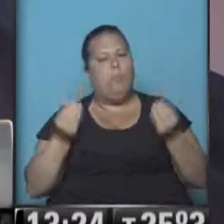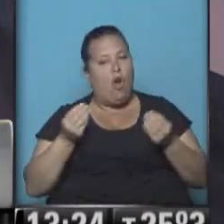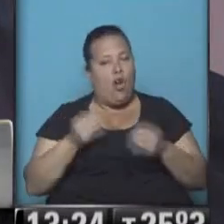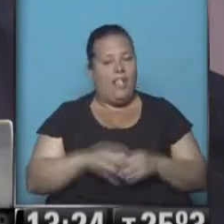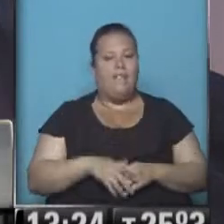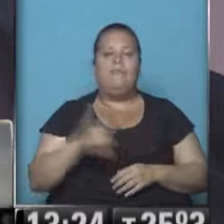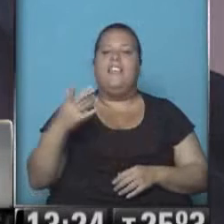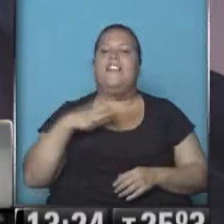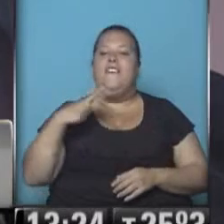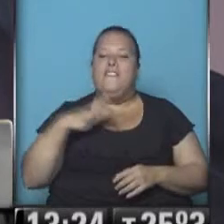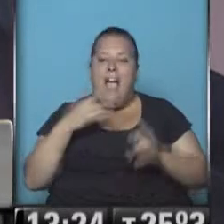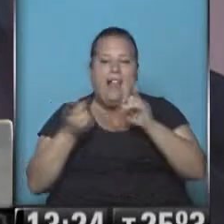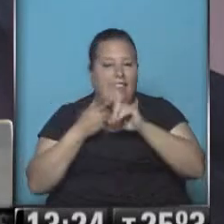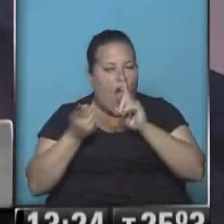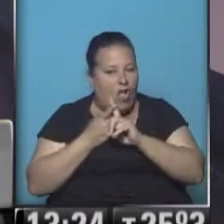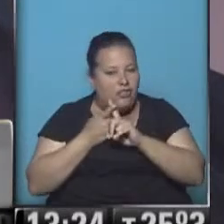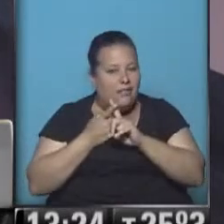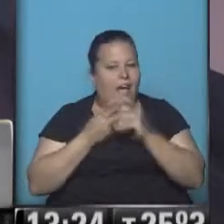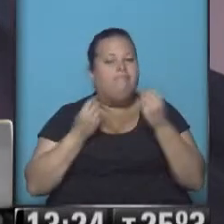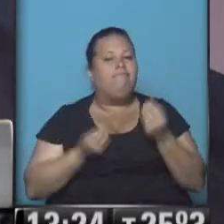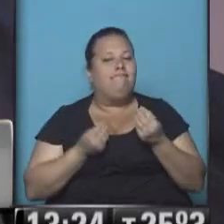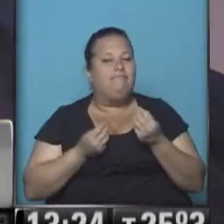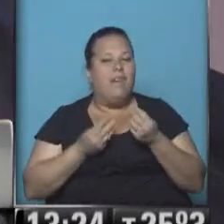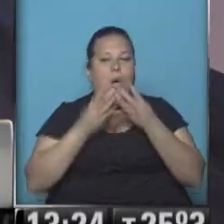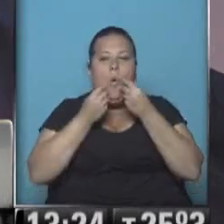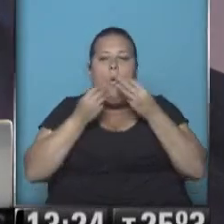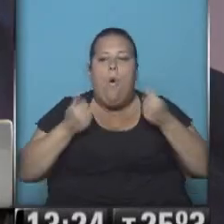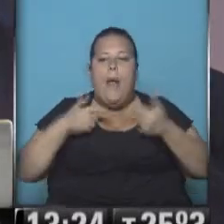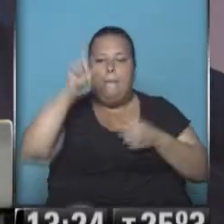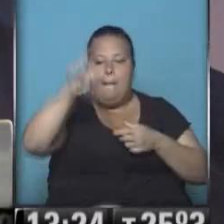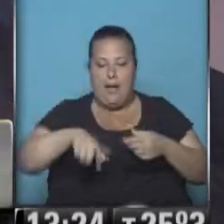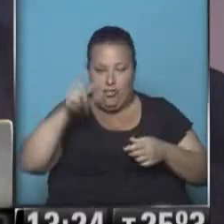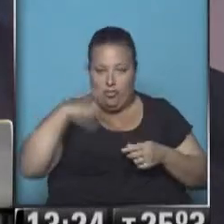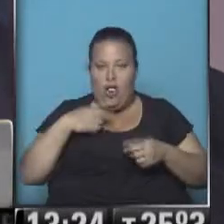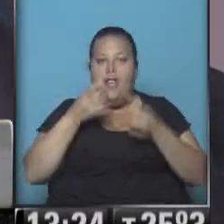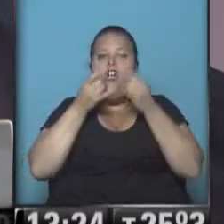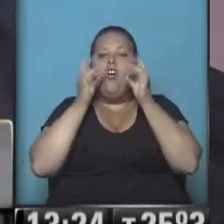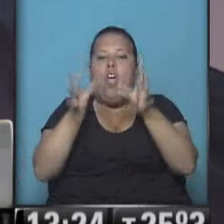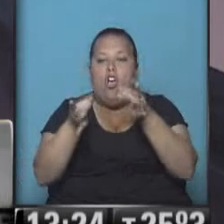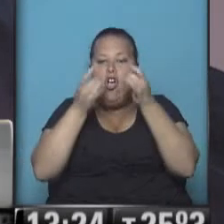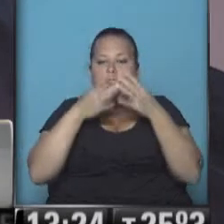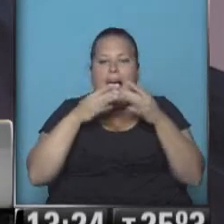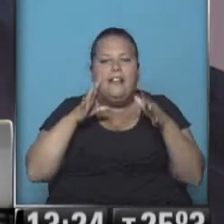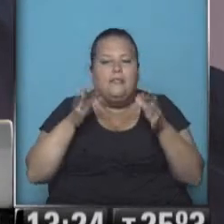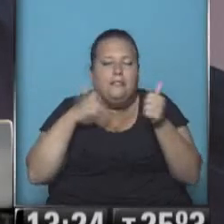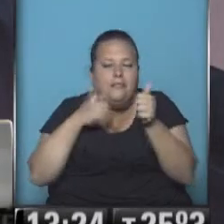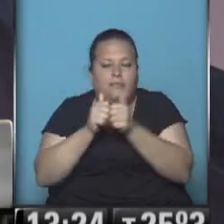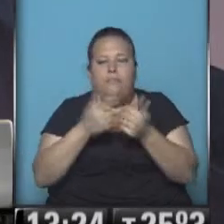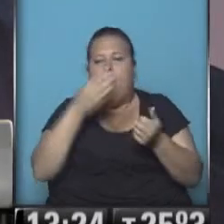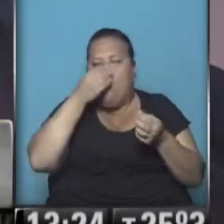Porque hace falta estar en contacto con el fluido corporal de la persona. Se contagia por contacto estrecho de